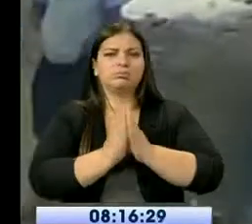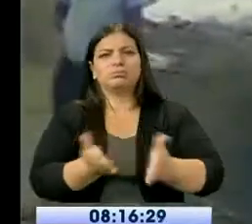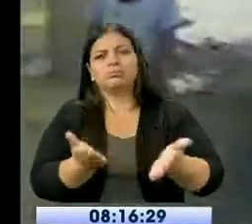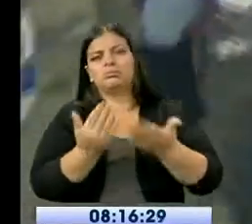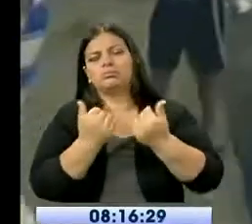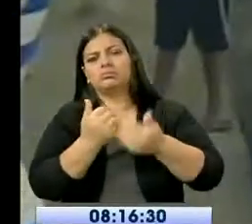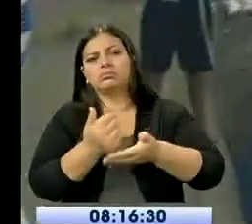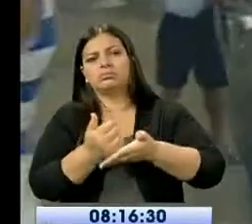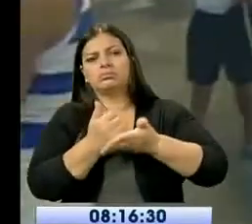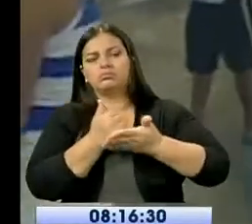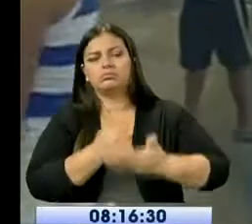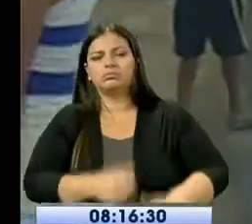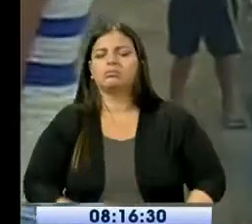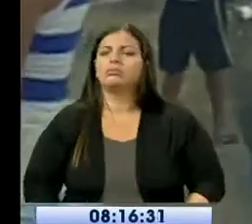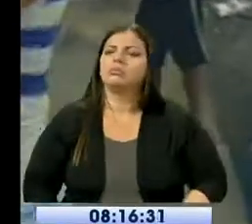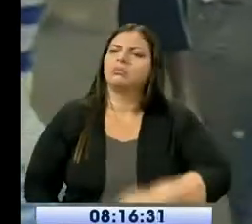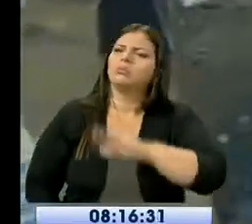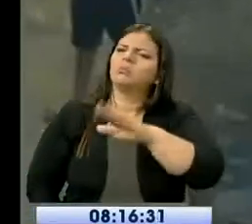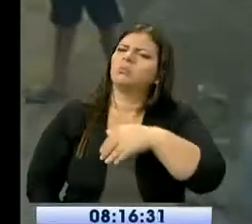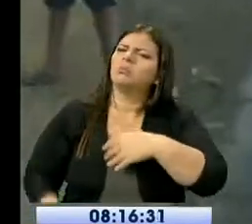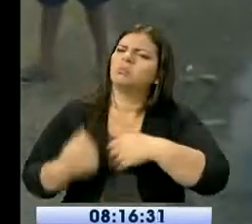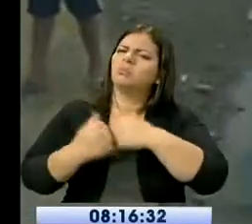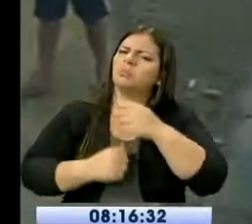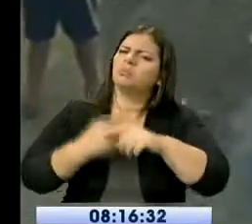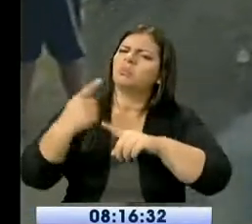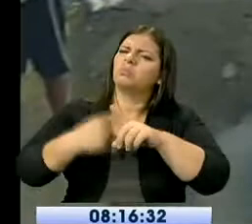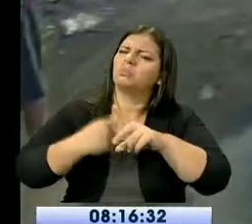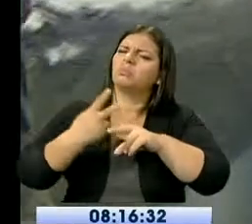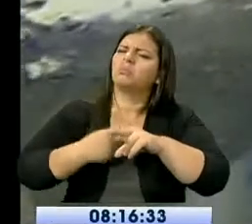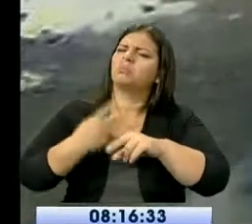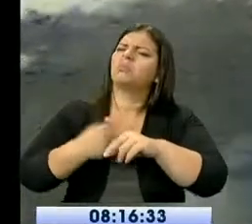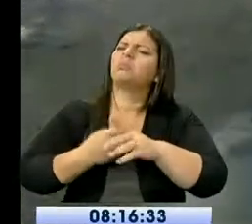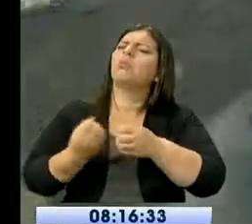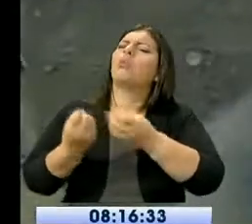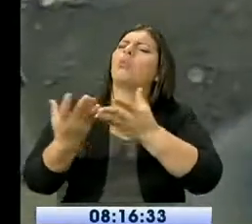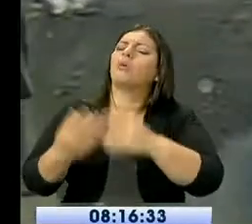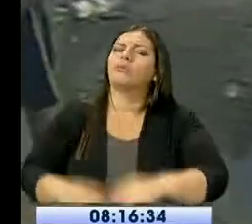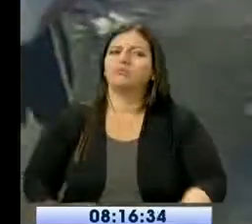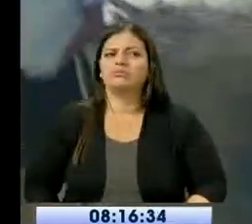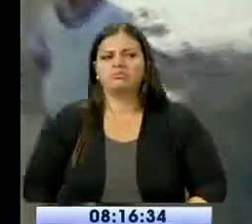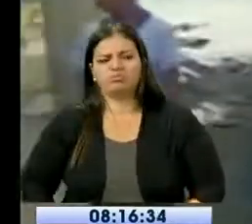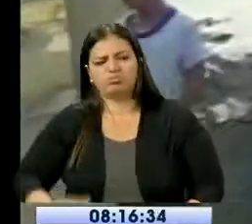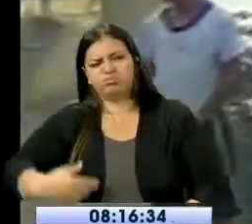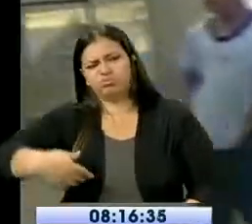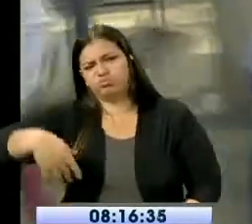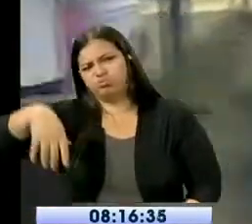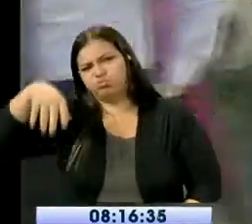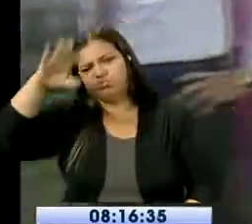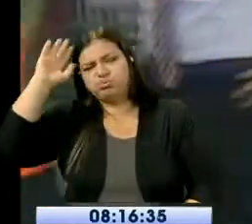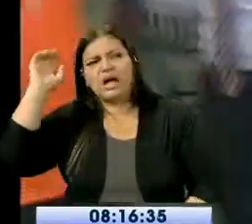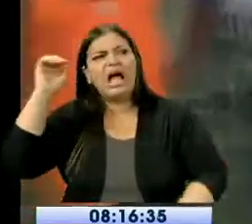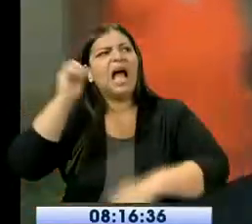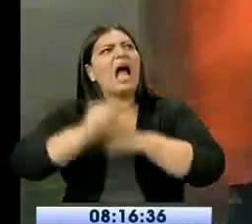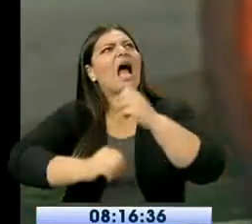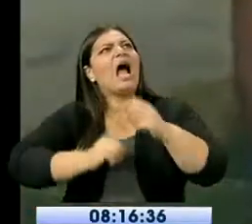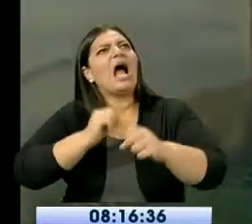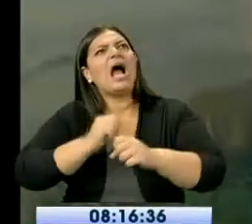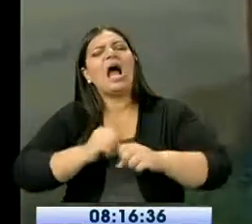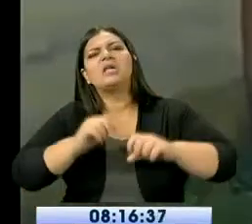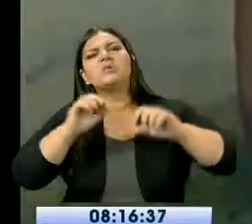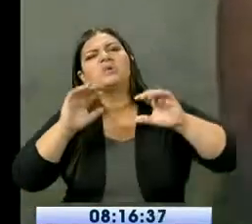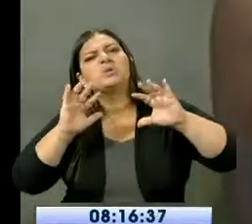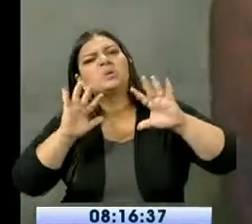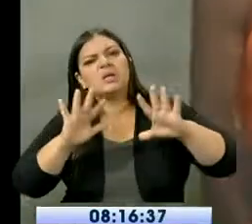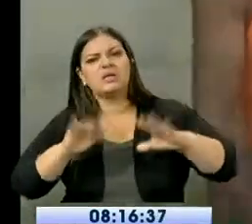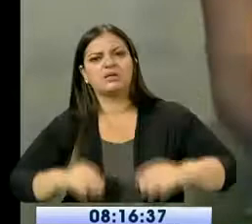¿Desde hace qué tiempo se registra este inconveniente? Seguro hace tiempo, como 10 años tenemos así en este problema. ¿Durante los 10 años ya han